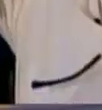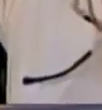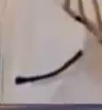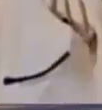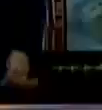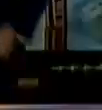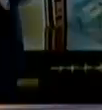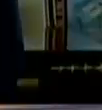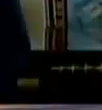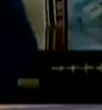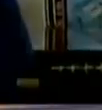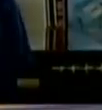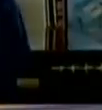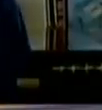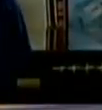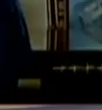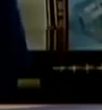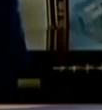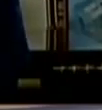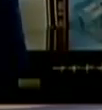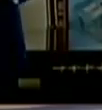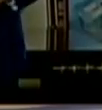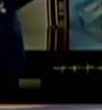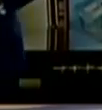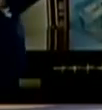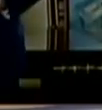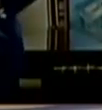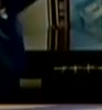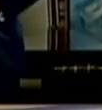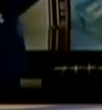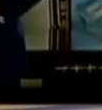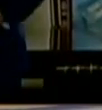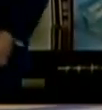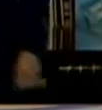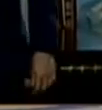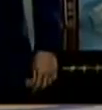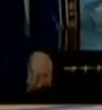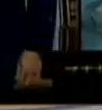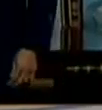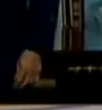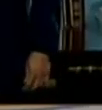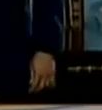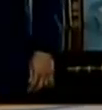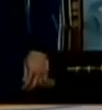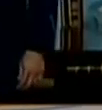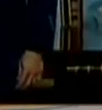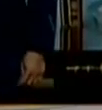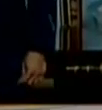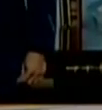Y otro, también constituyente de 1999, el doctor